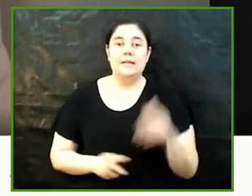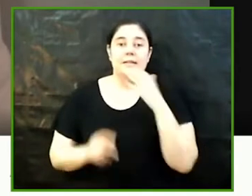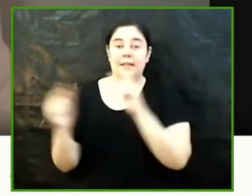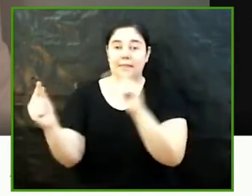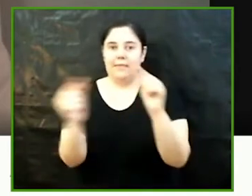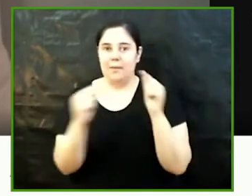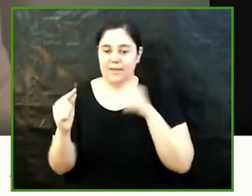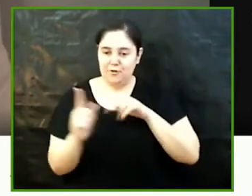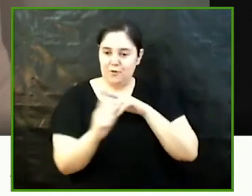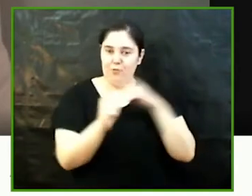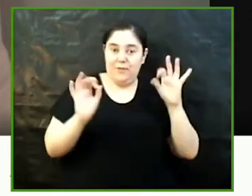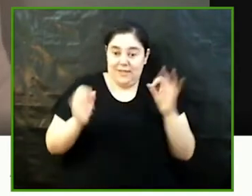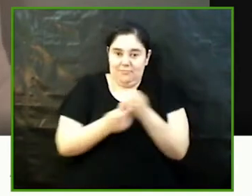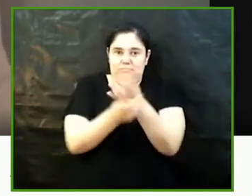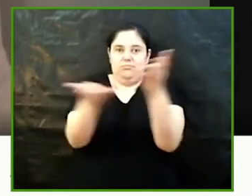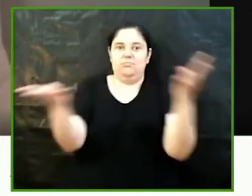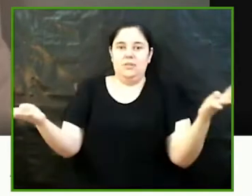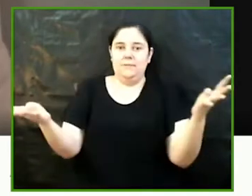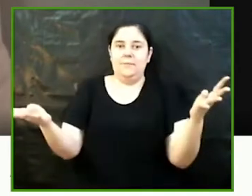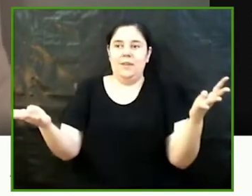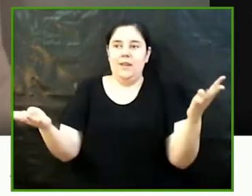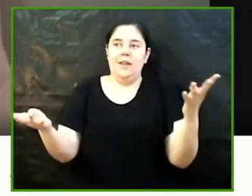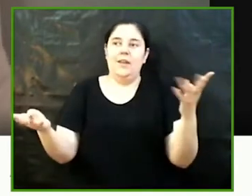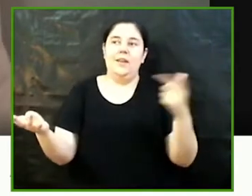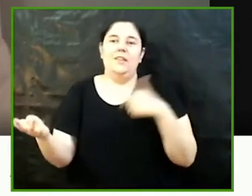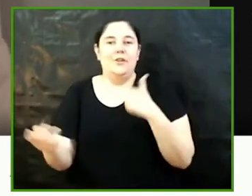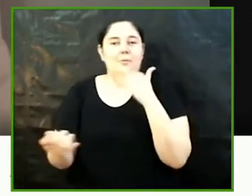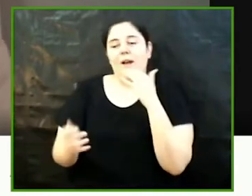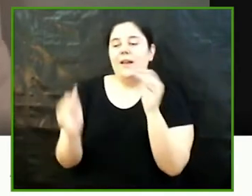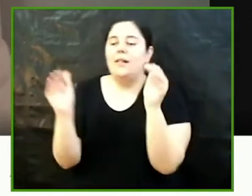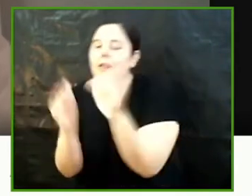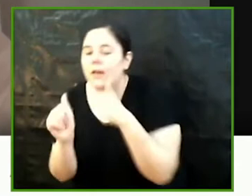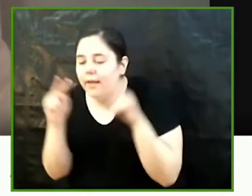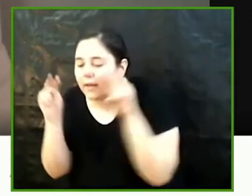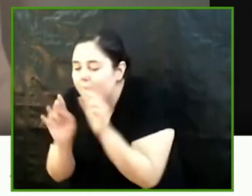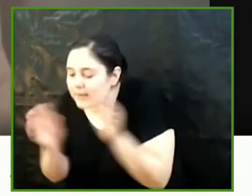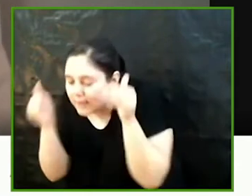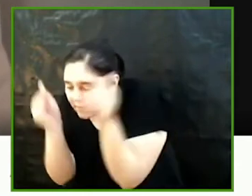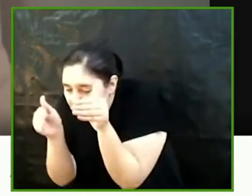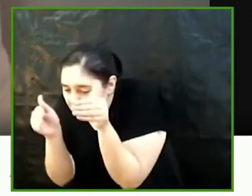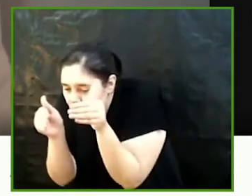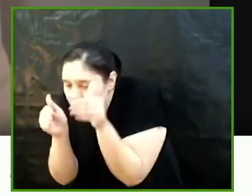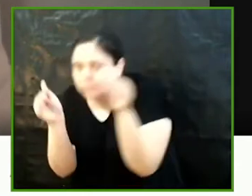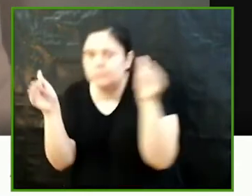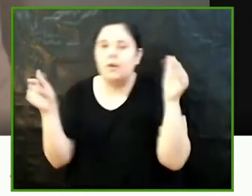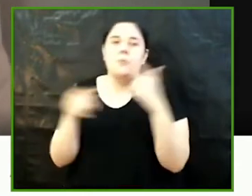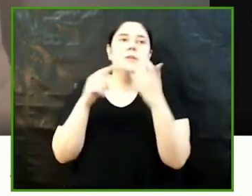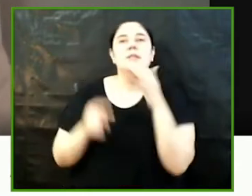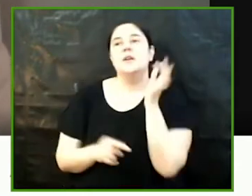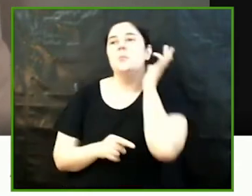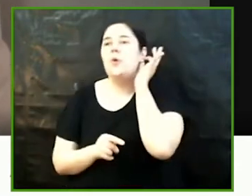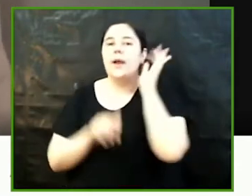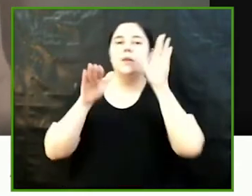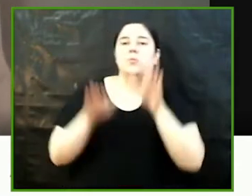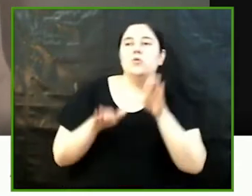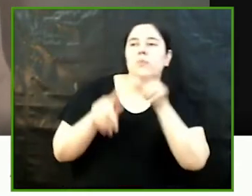permitido sin duda alguna alejarme de esos reduccionismos que o bien nos presentan a la mujer musulmana como